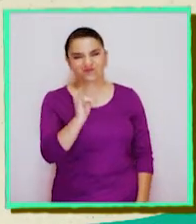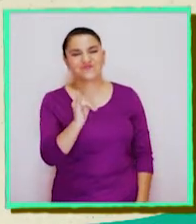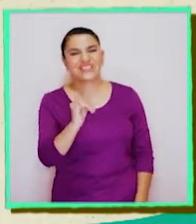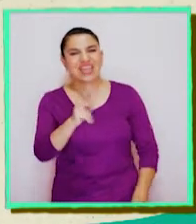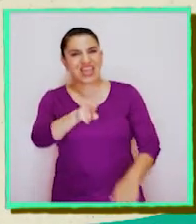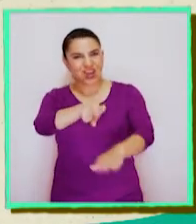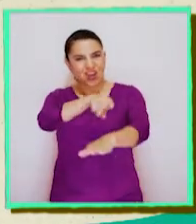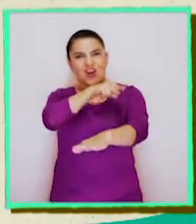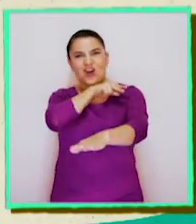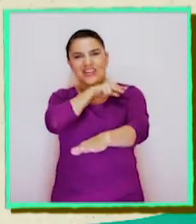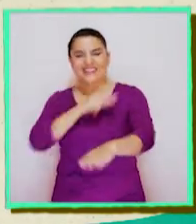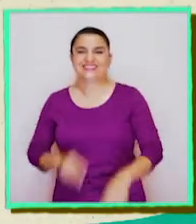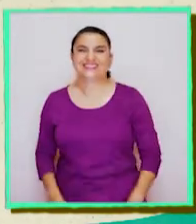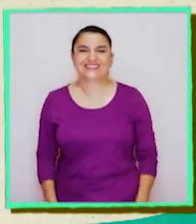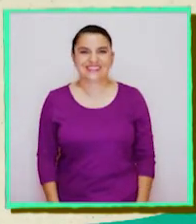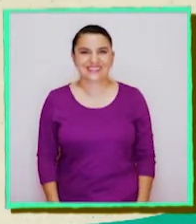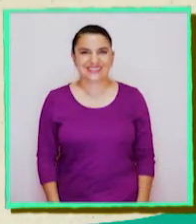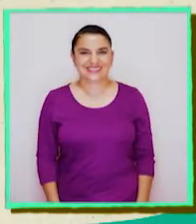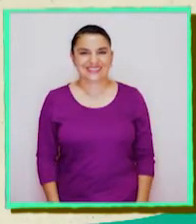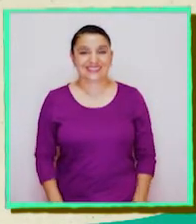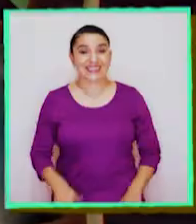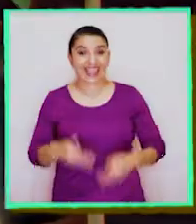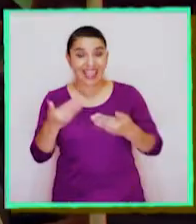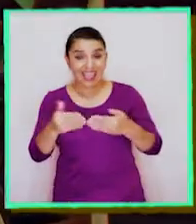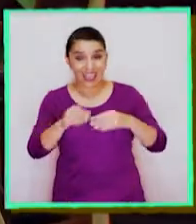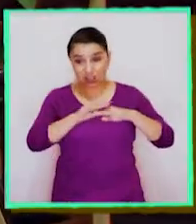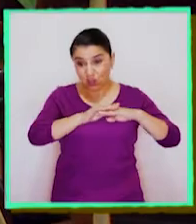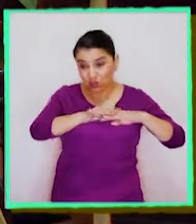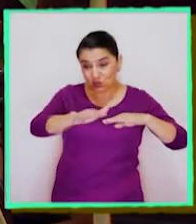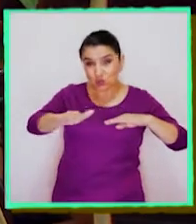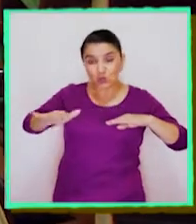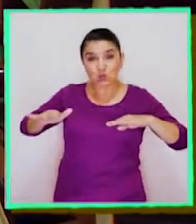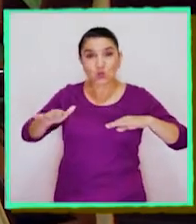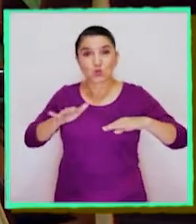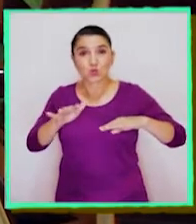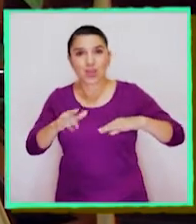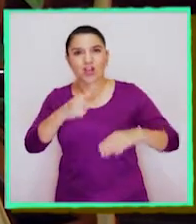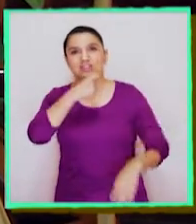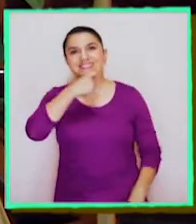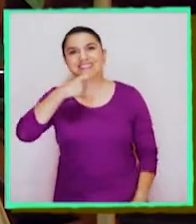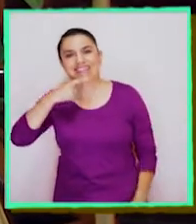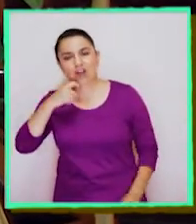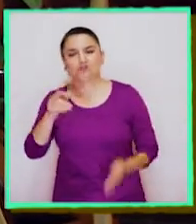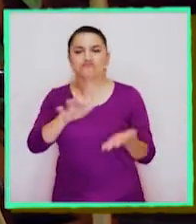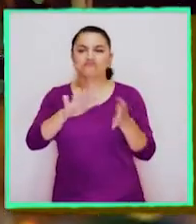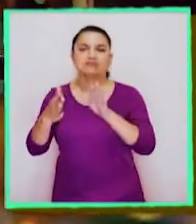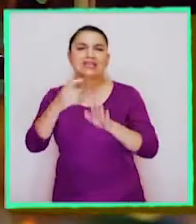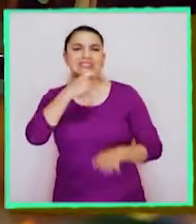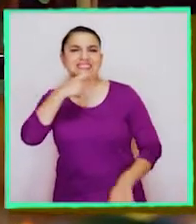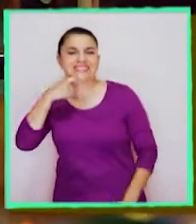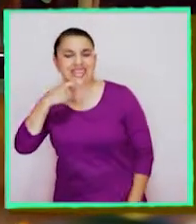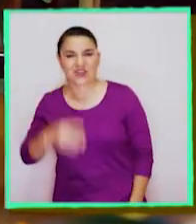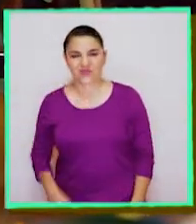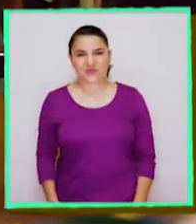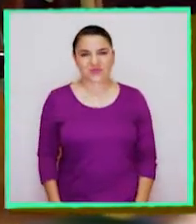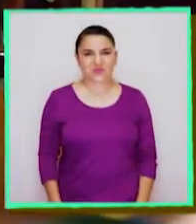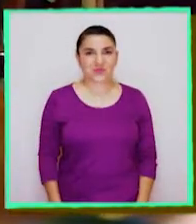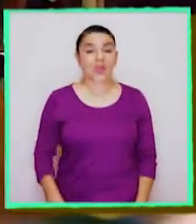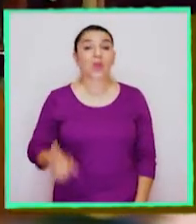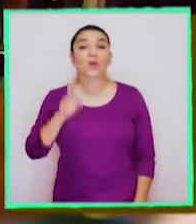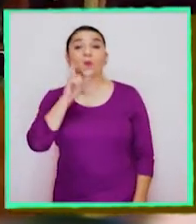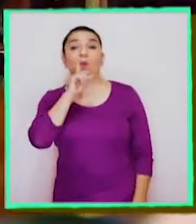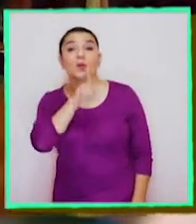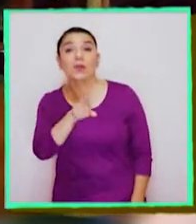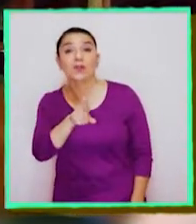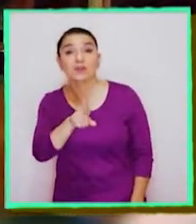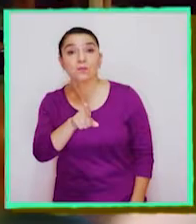¡Claro! ¡De la zona norte! Y estos suelos se denominan áridos y semiáridos. Para finalizar,